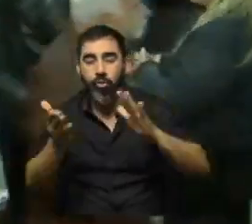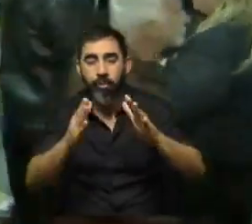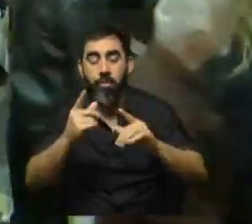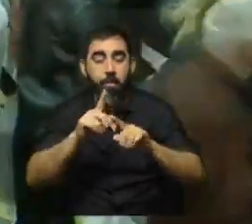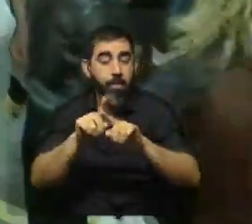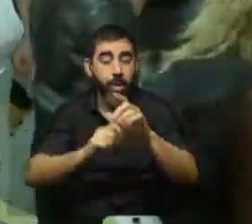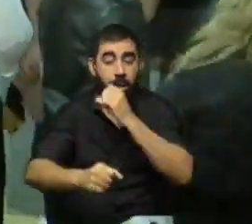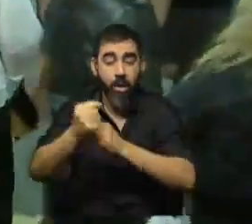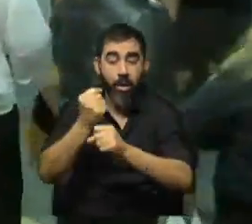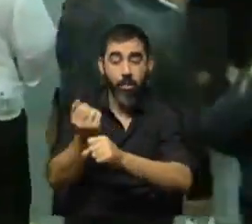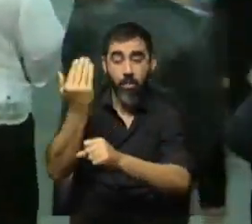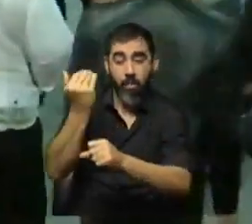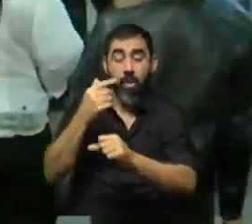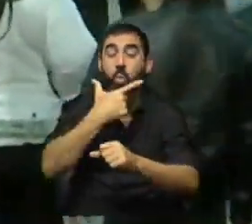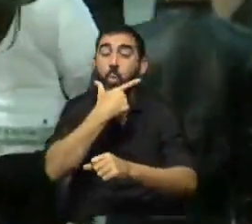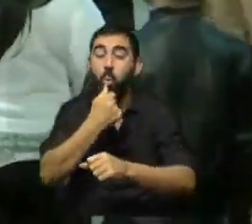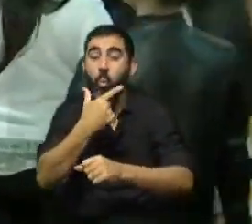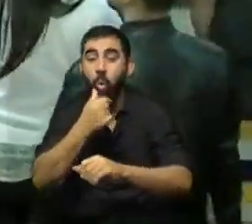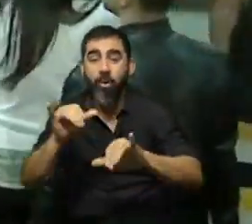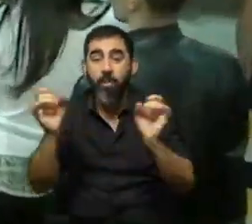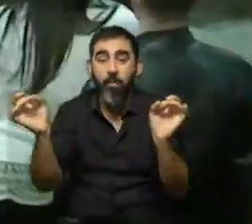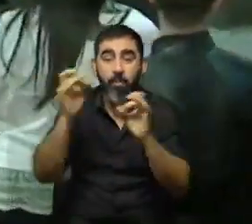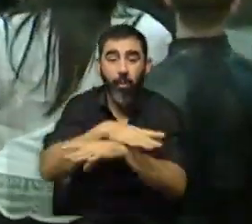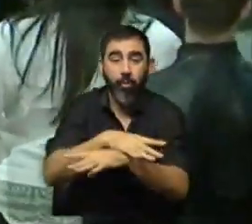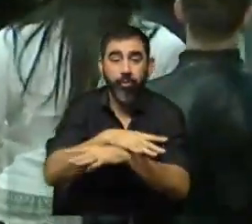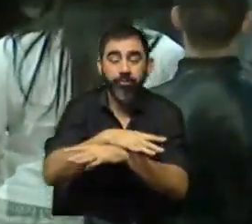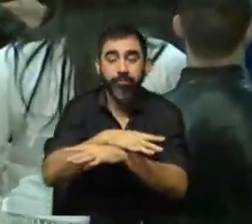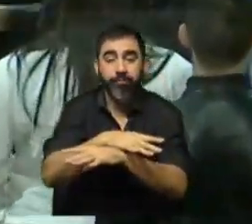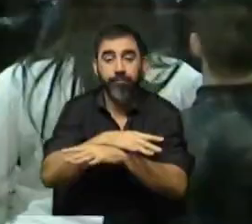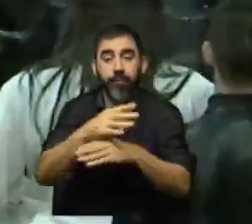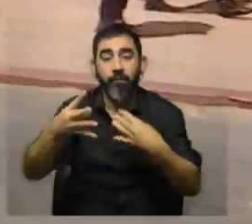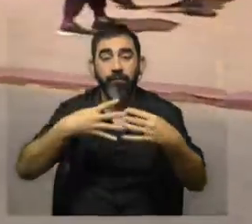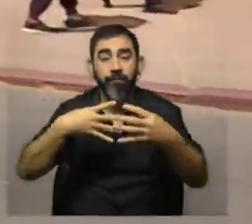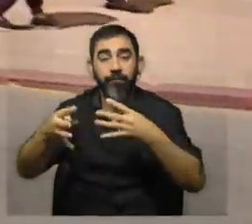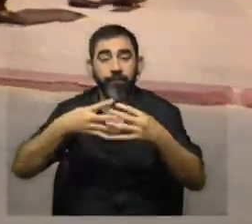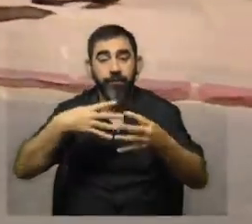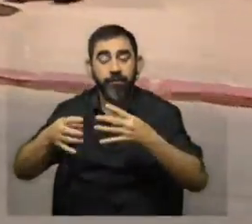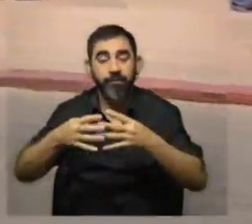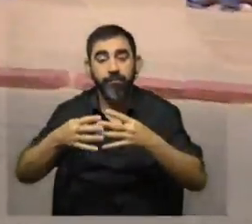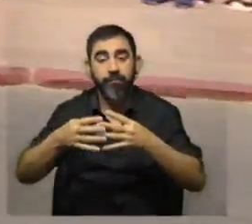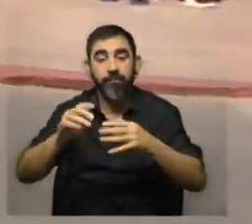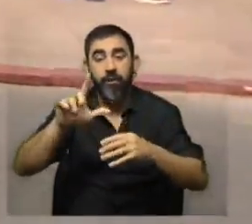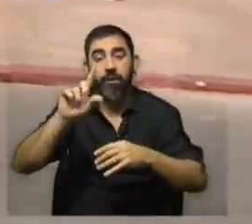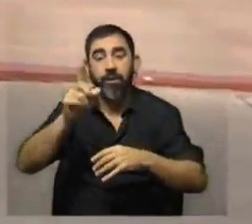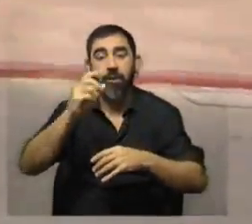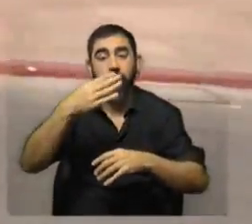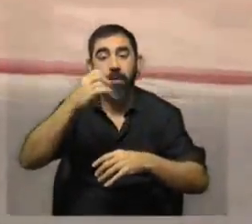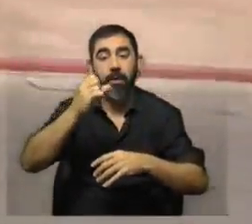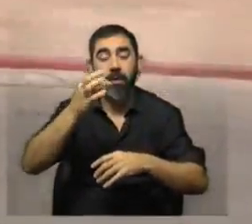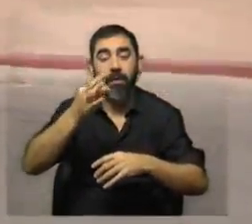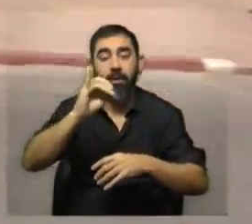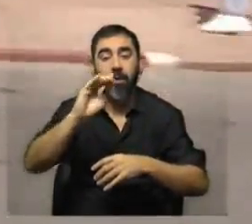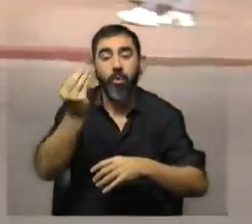años anteriores, este jueves quedó instalada allí en la previa una feria de emprendimientos LGBTIQ+,